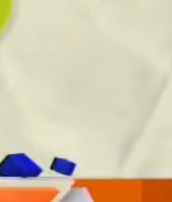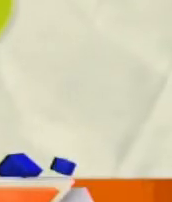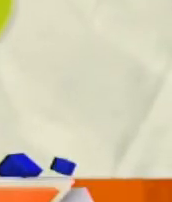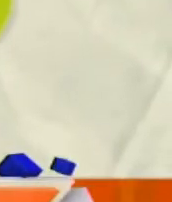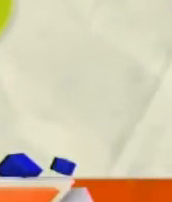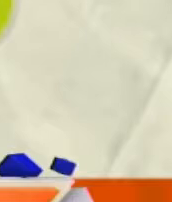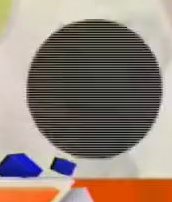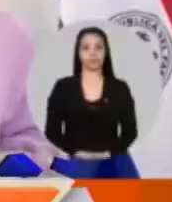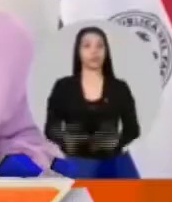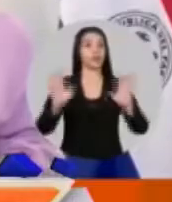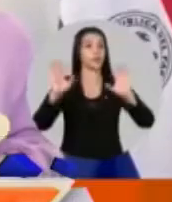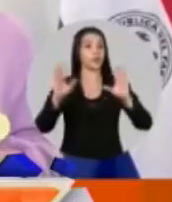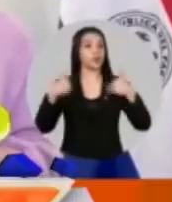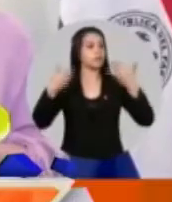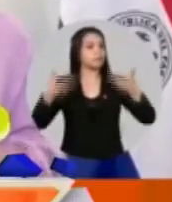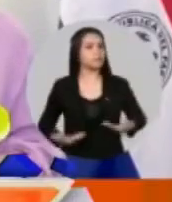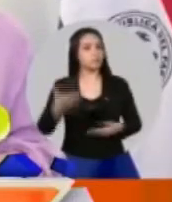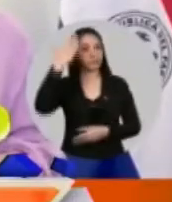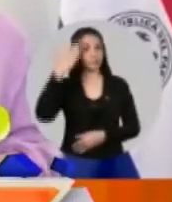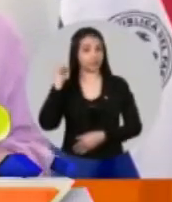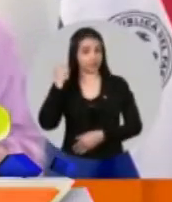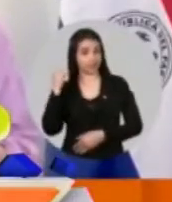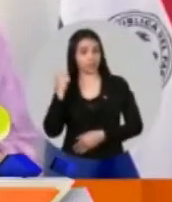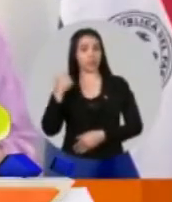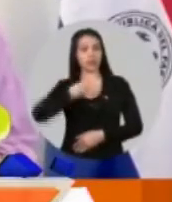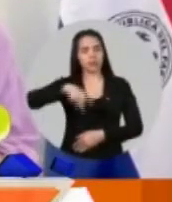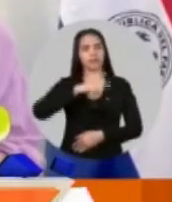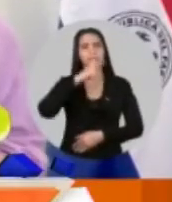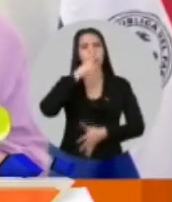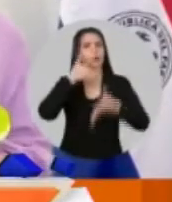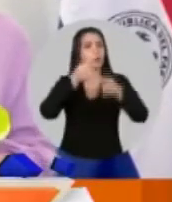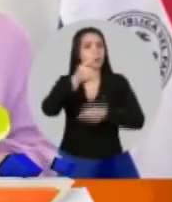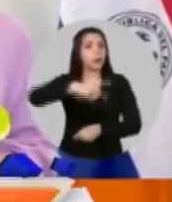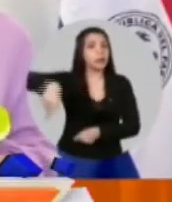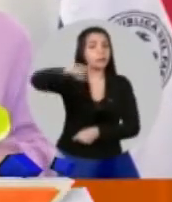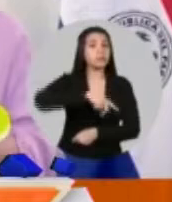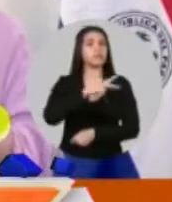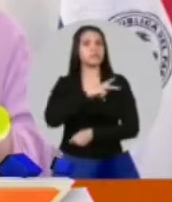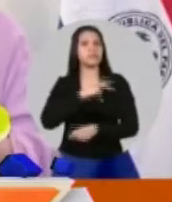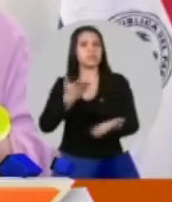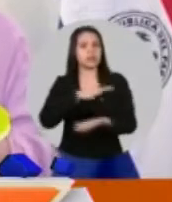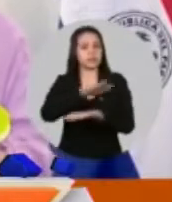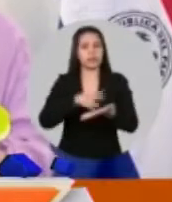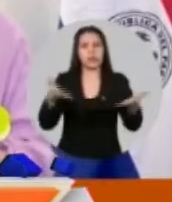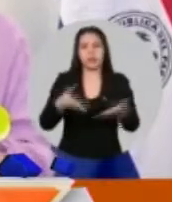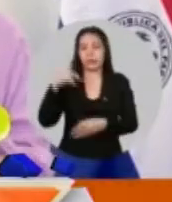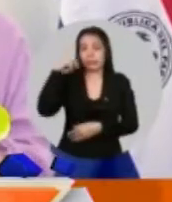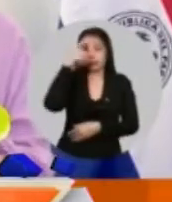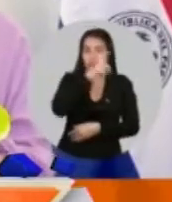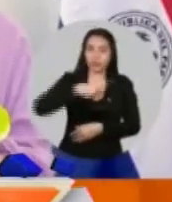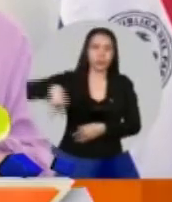pensó mucho tiempo en peor. Yo en realidad pienso que hace esto para arreglar su reputación